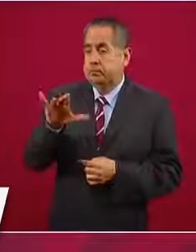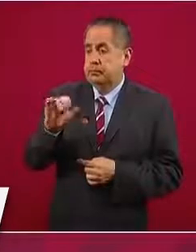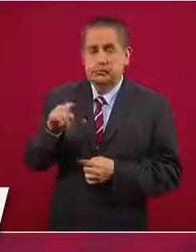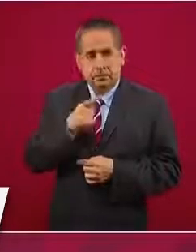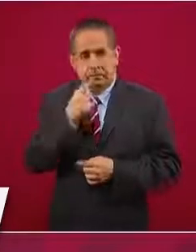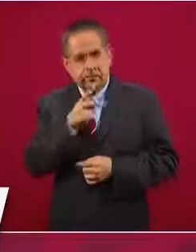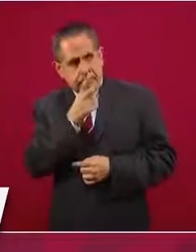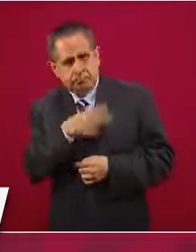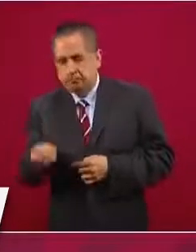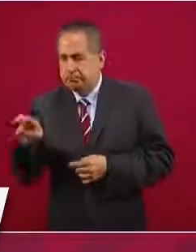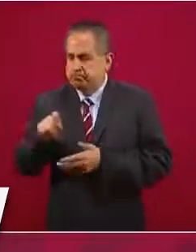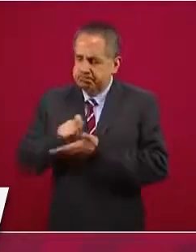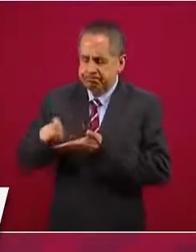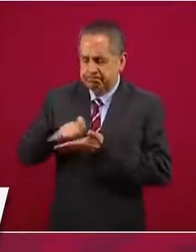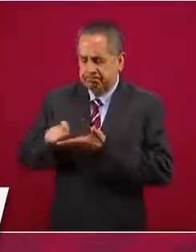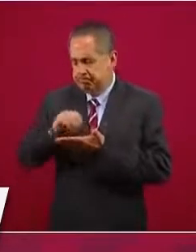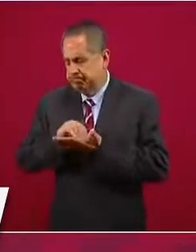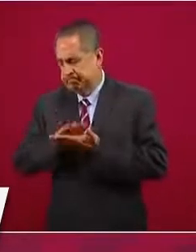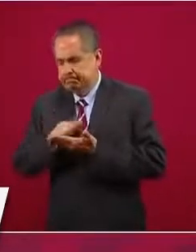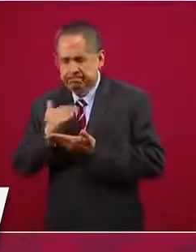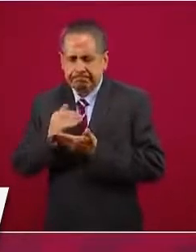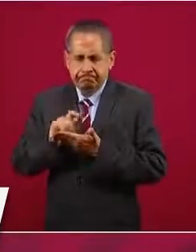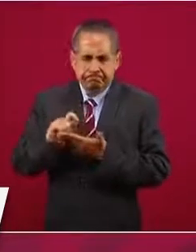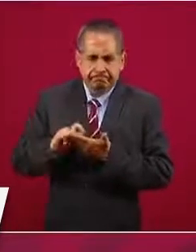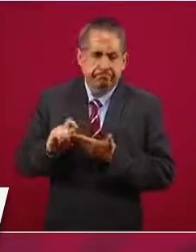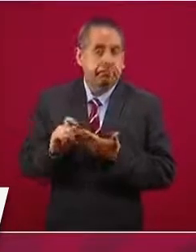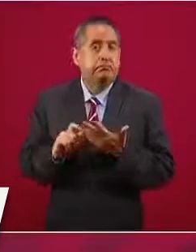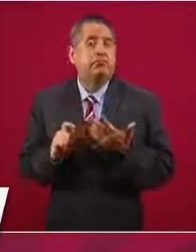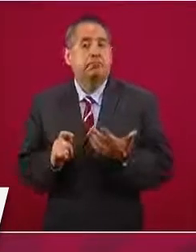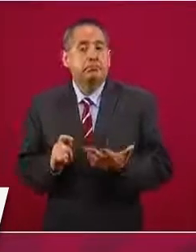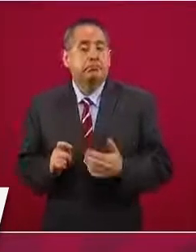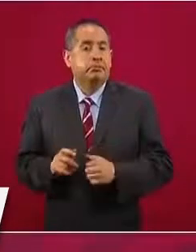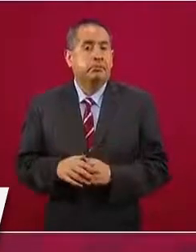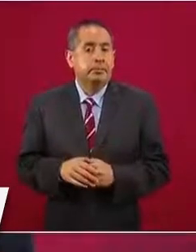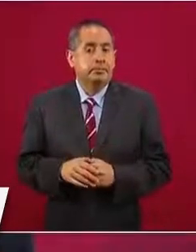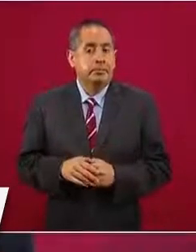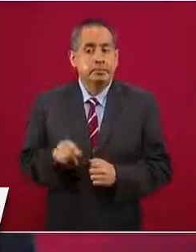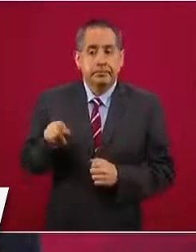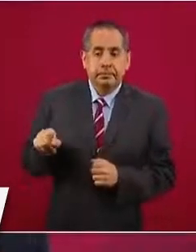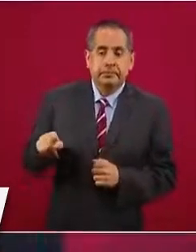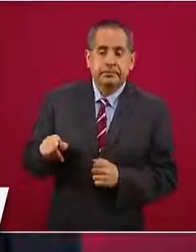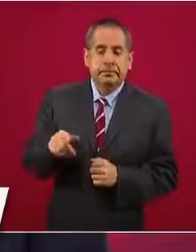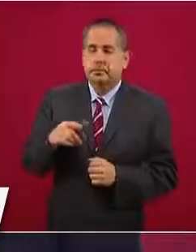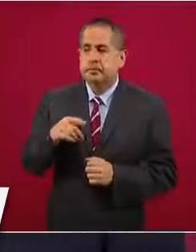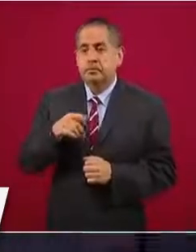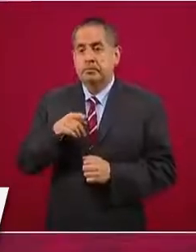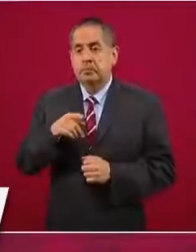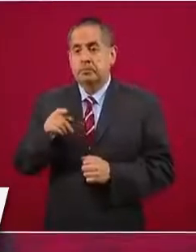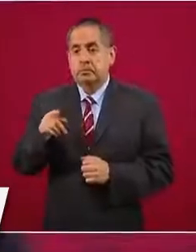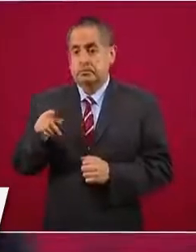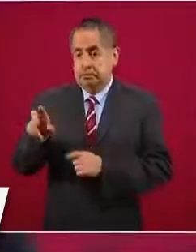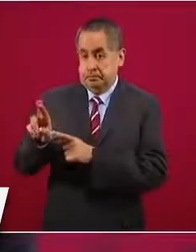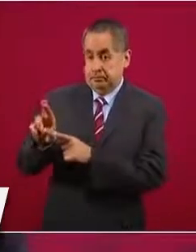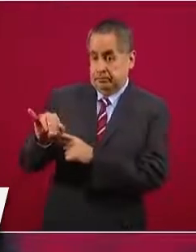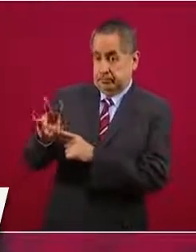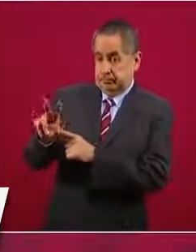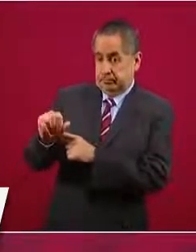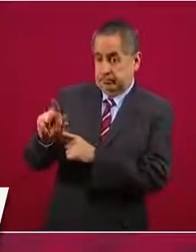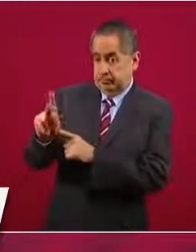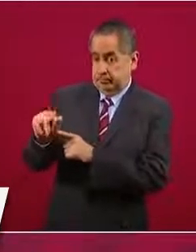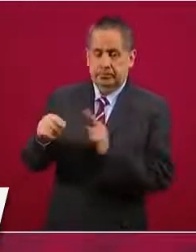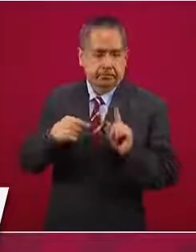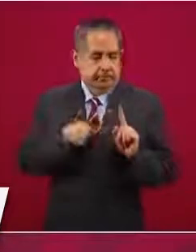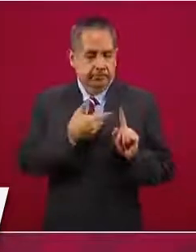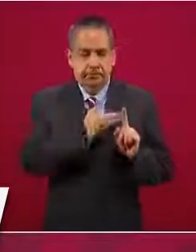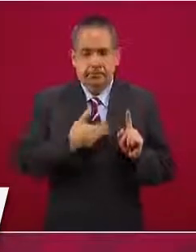y lo manda a llamar el presidente